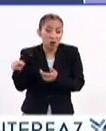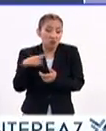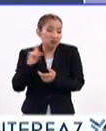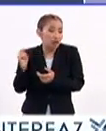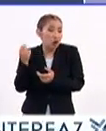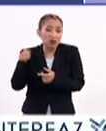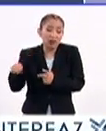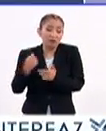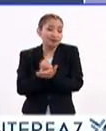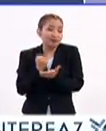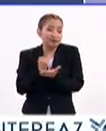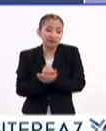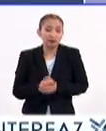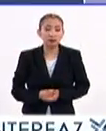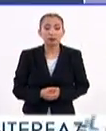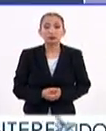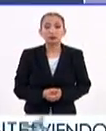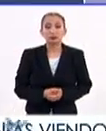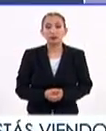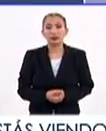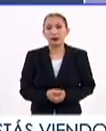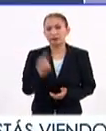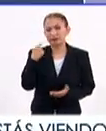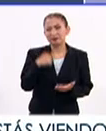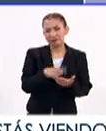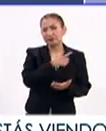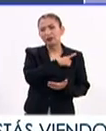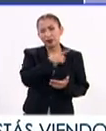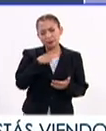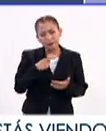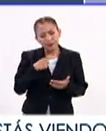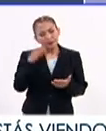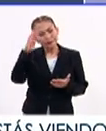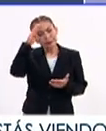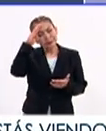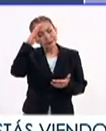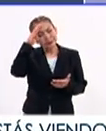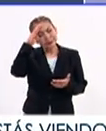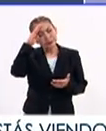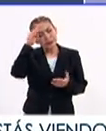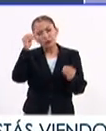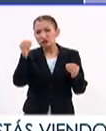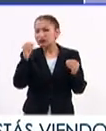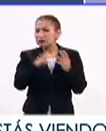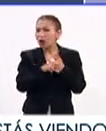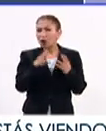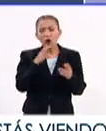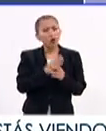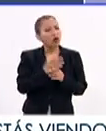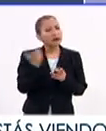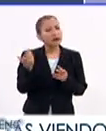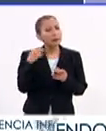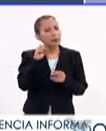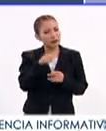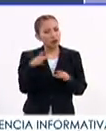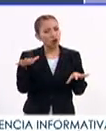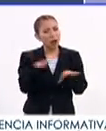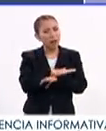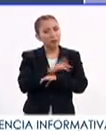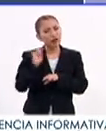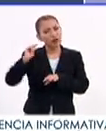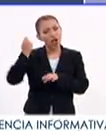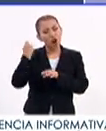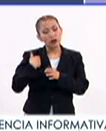y en todo el mundo. Y yo creo que tenemos que sí reflexionar muchas cosas que tienen que ver con este cambio